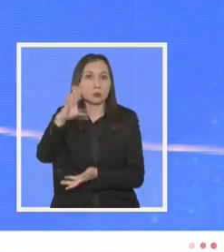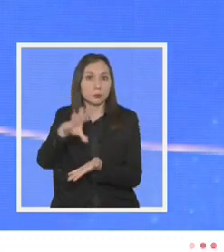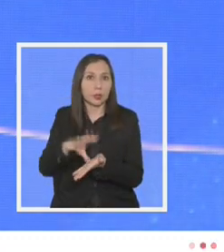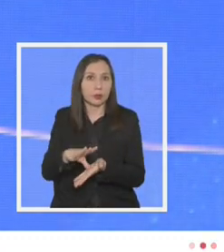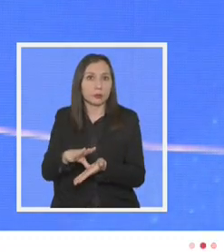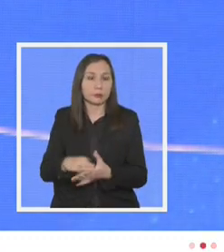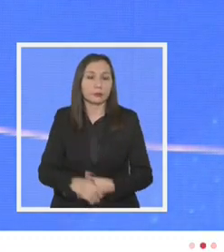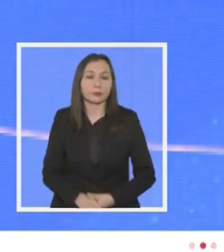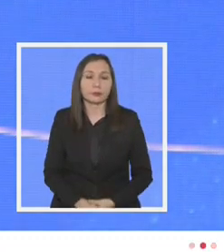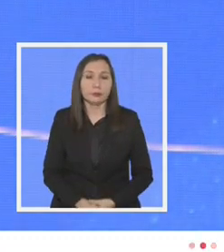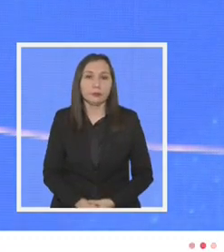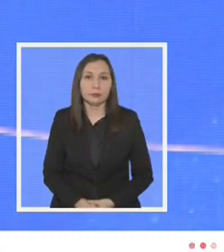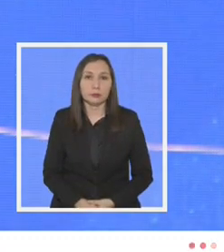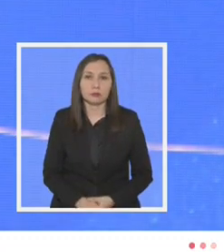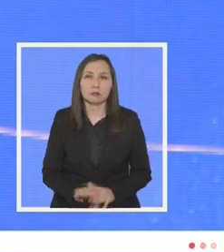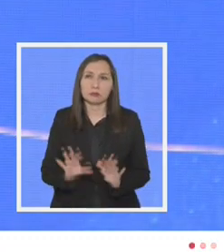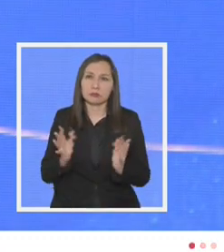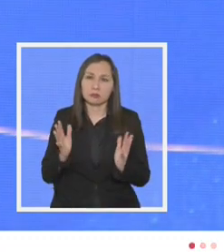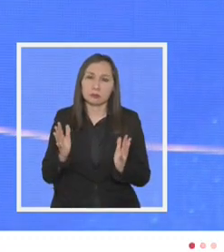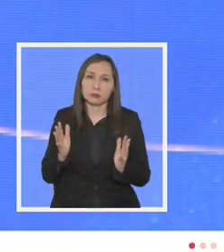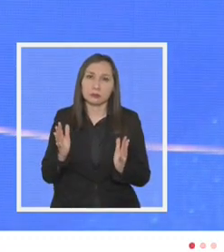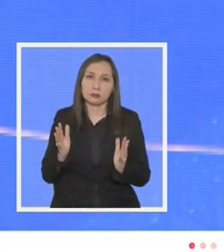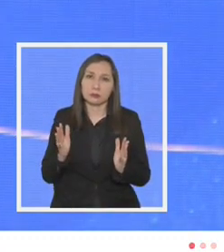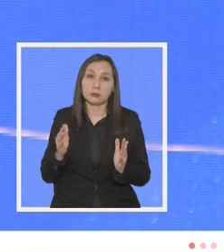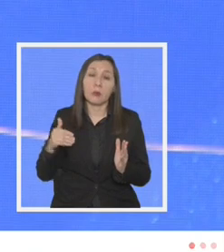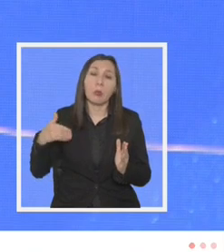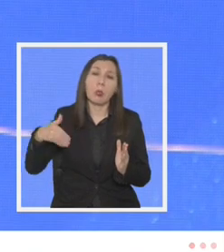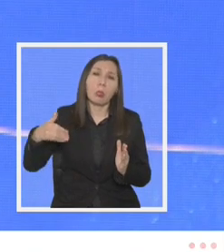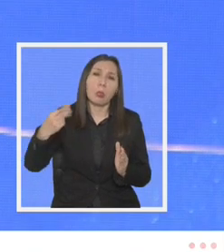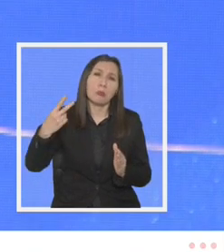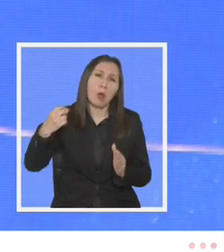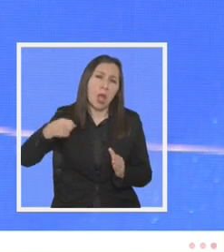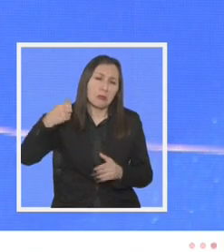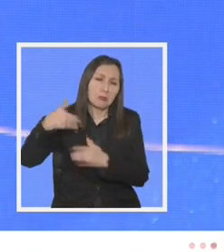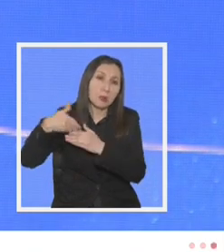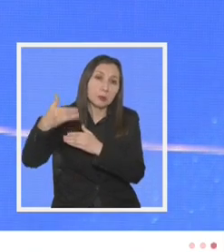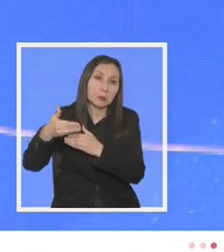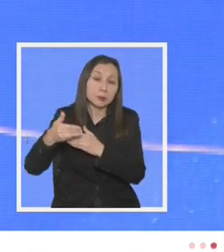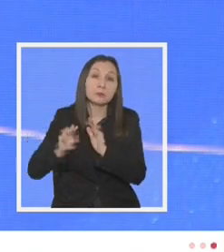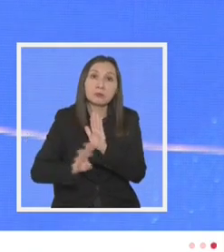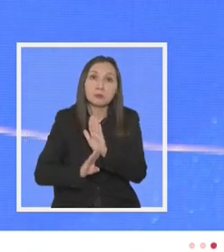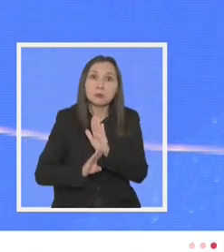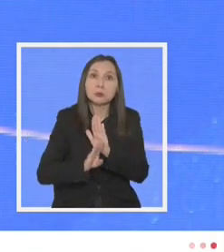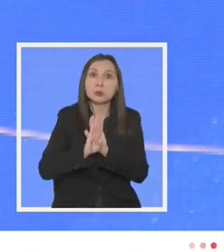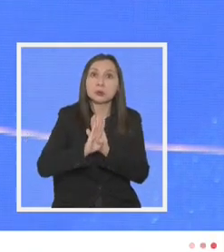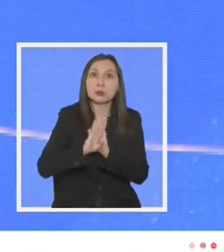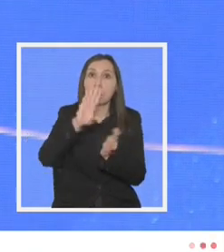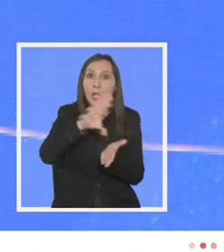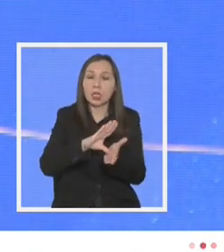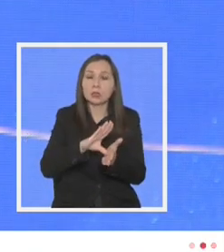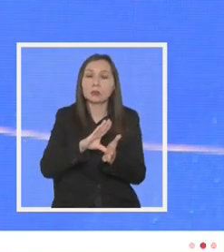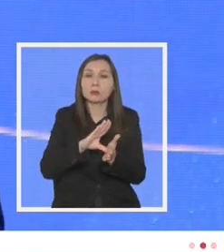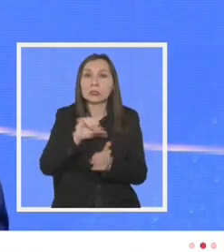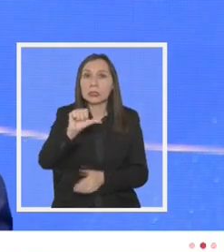país poco más un par de años después crecíamos a tasas del 6%